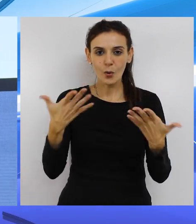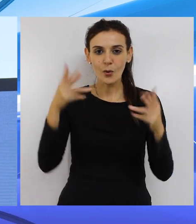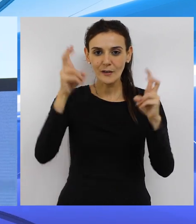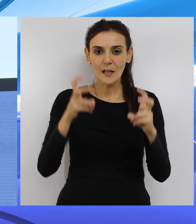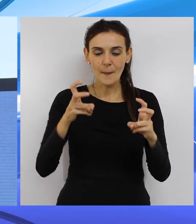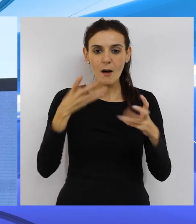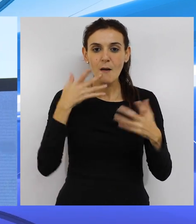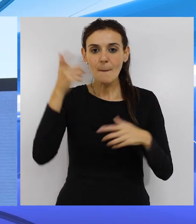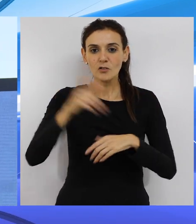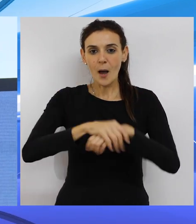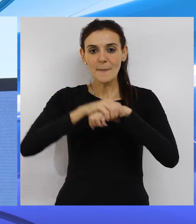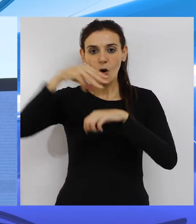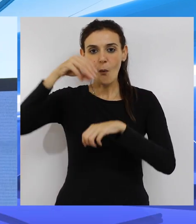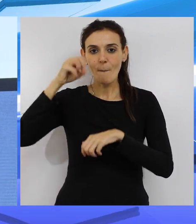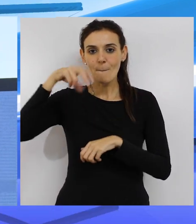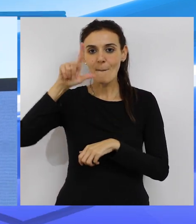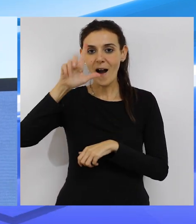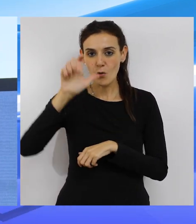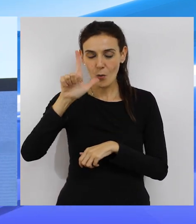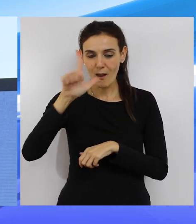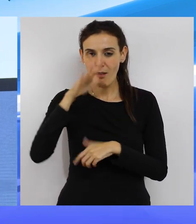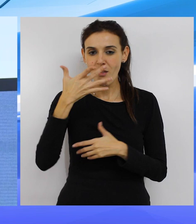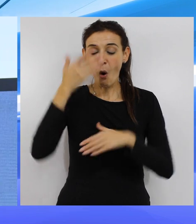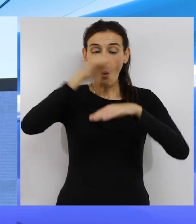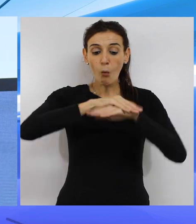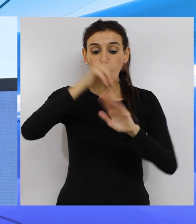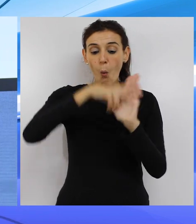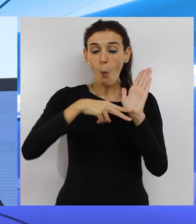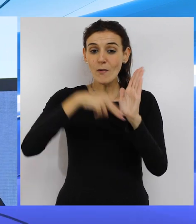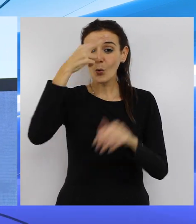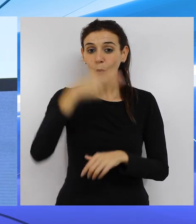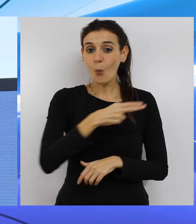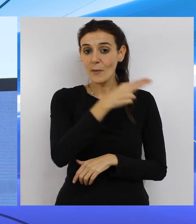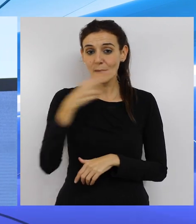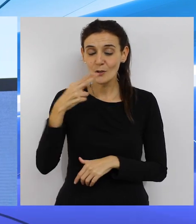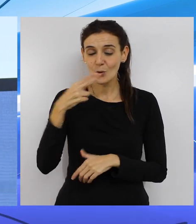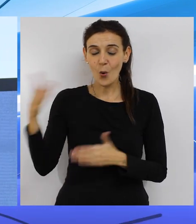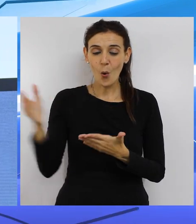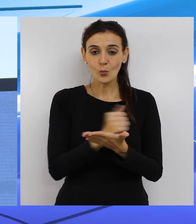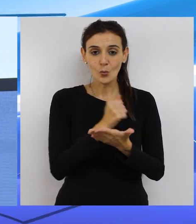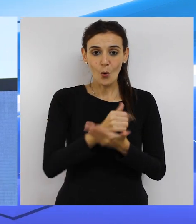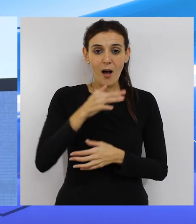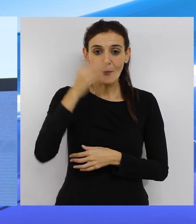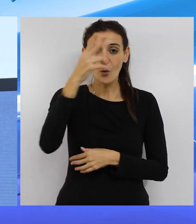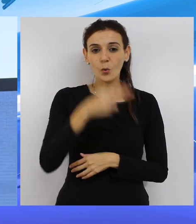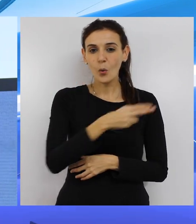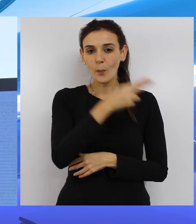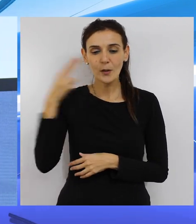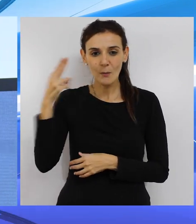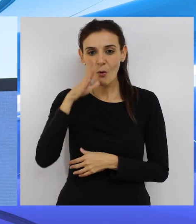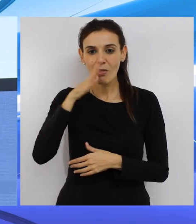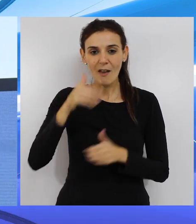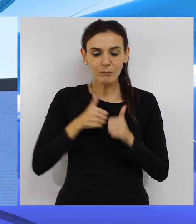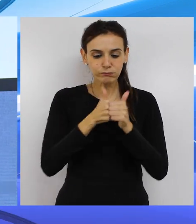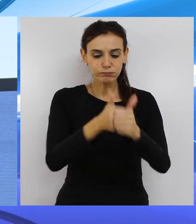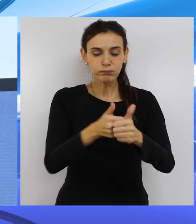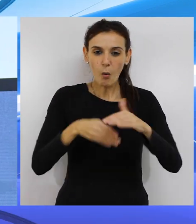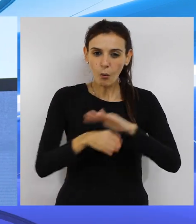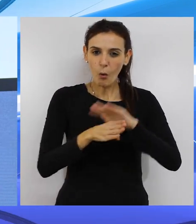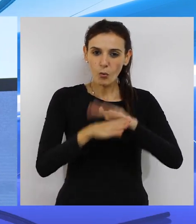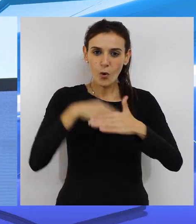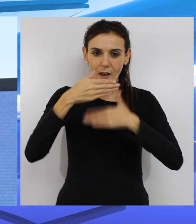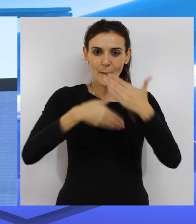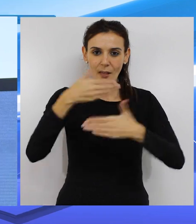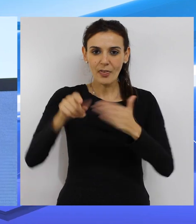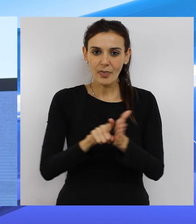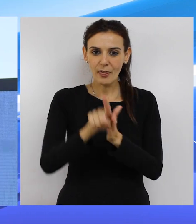refrendando, como decía el amigo Manuel, el cumplimiento de un compromiso, que además es un compromiso de seguir